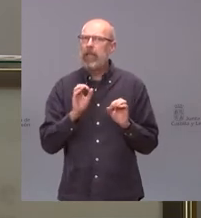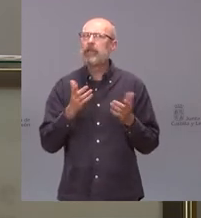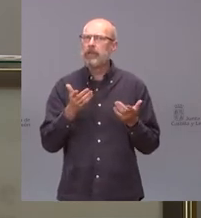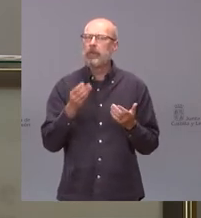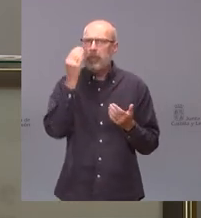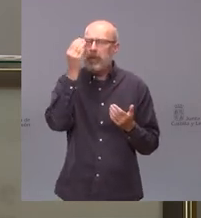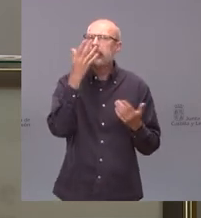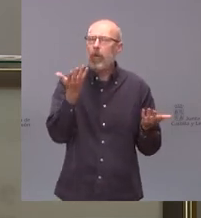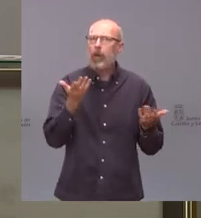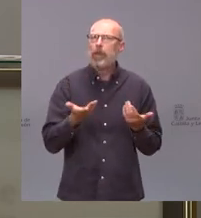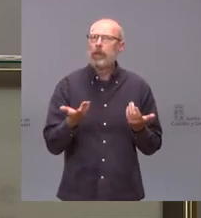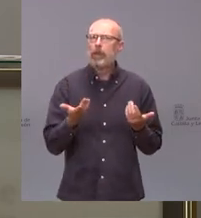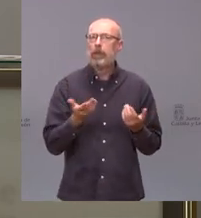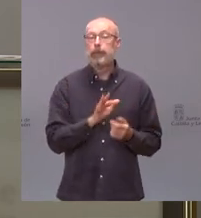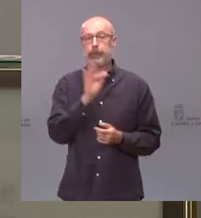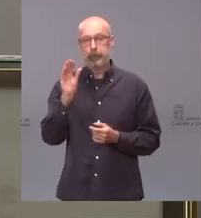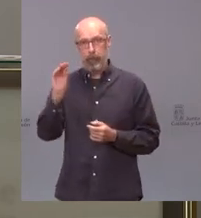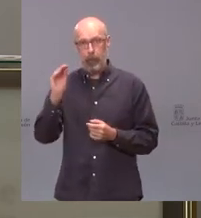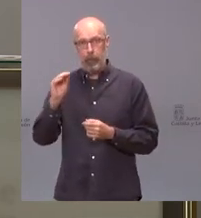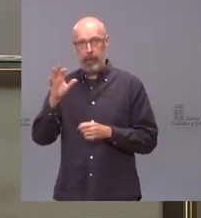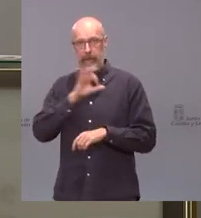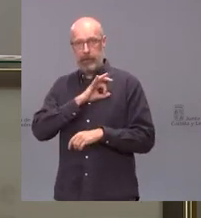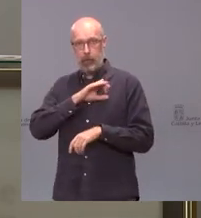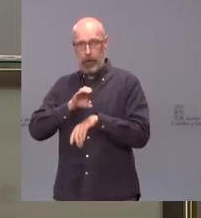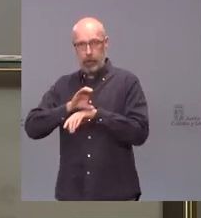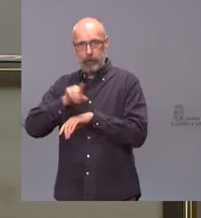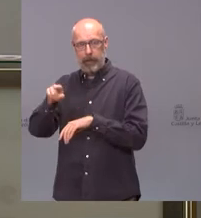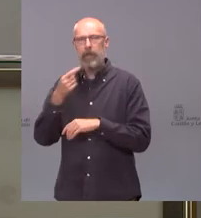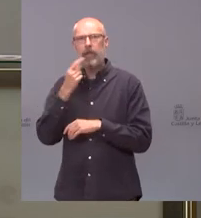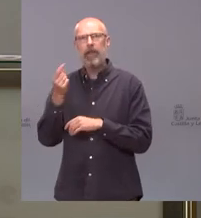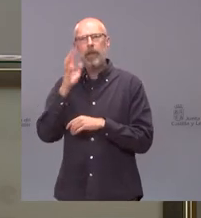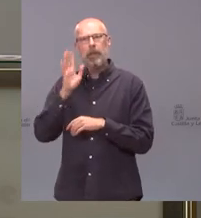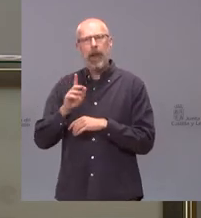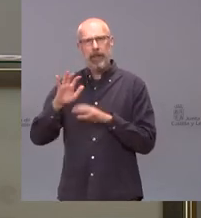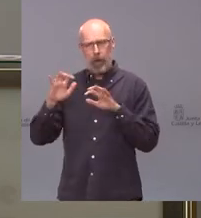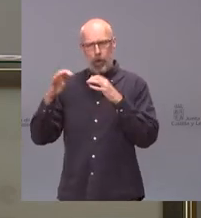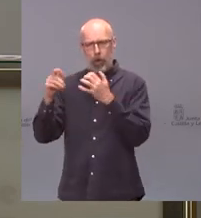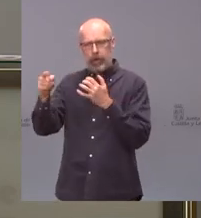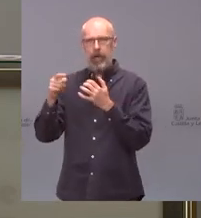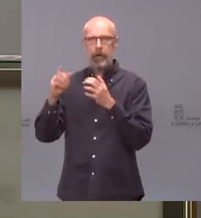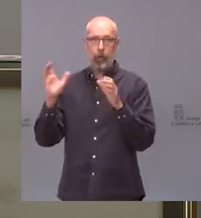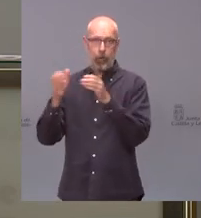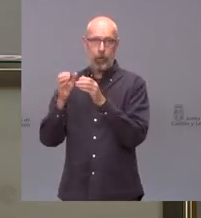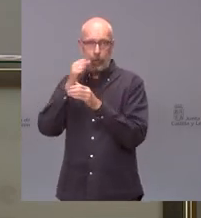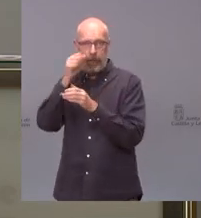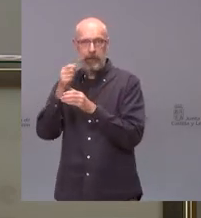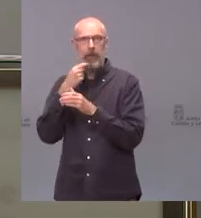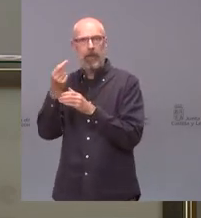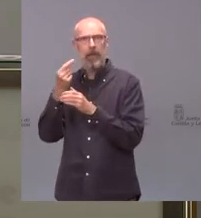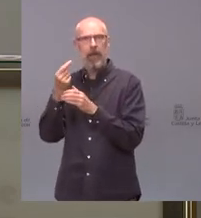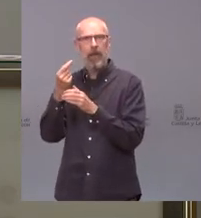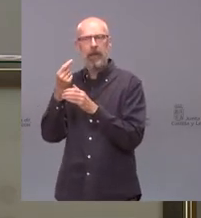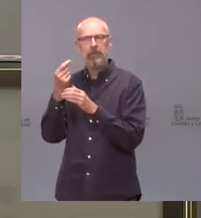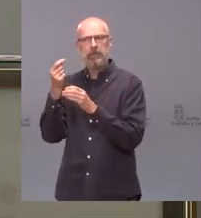al respecto. Y a la señora consejera, parece que en las cortes el Partido Socialista cree tener los números suficientes